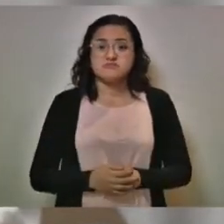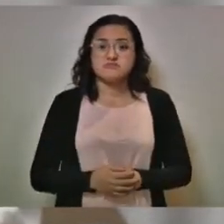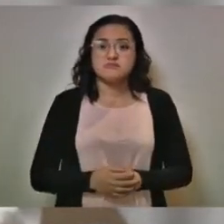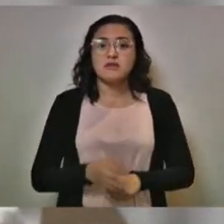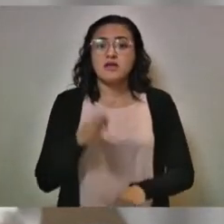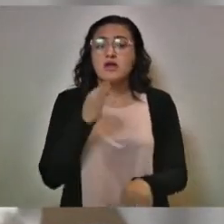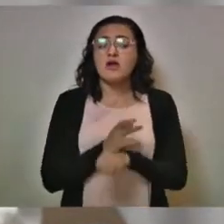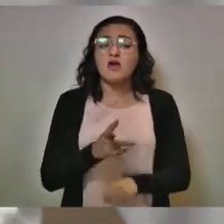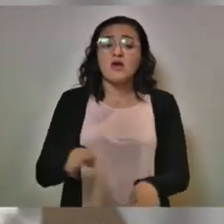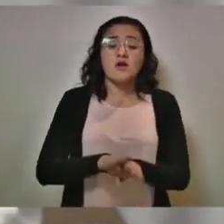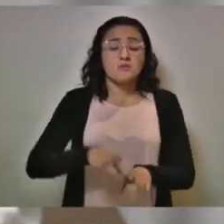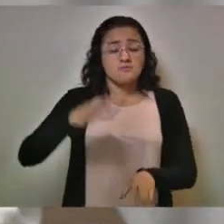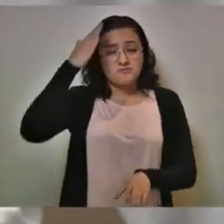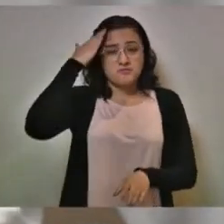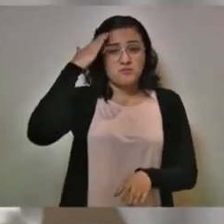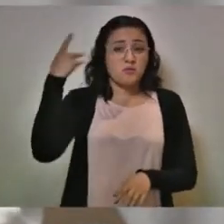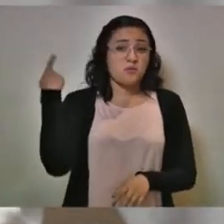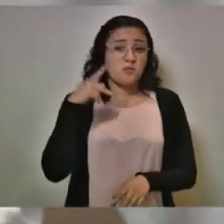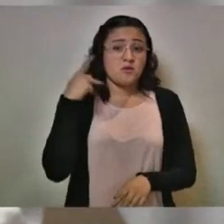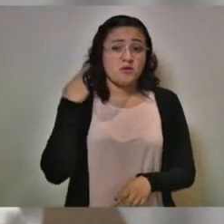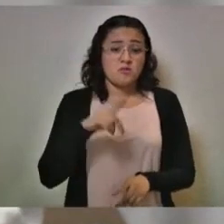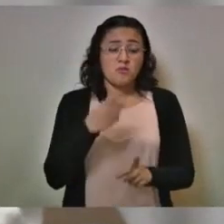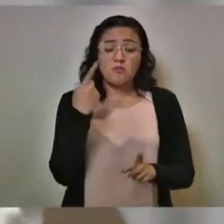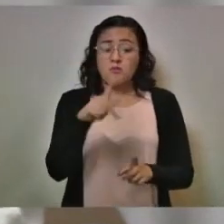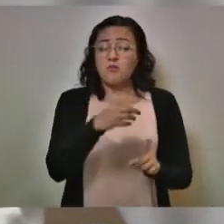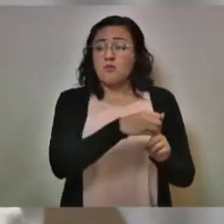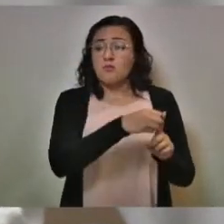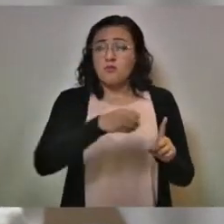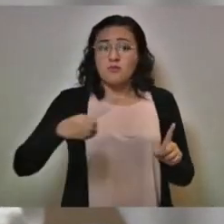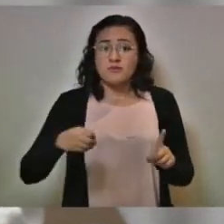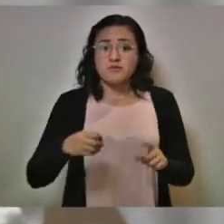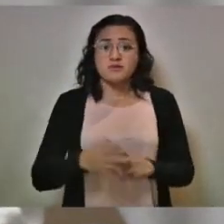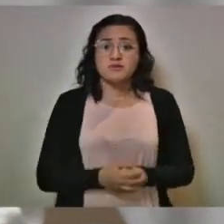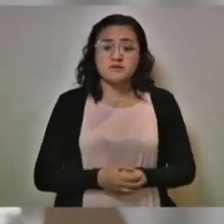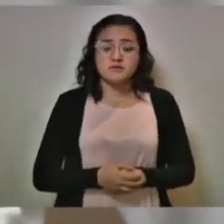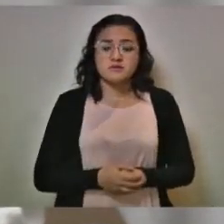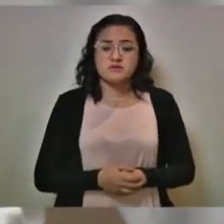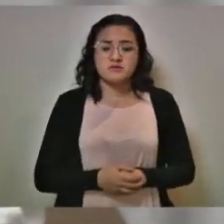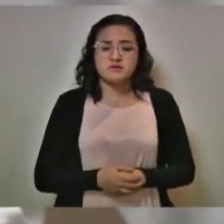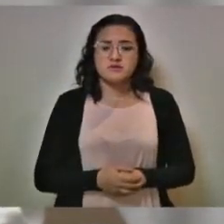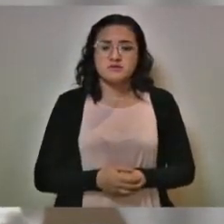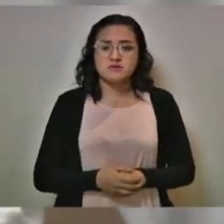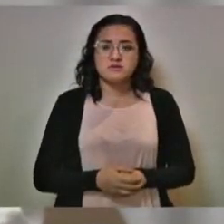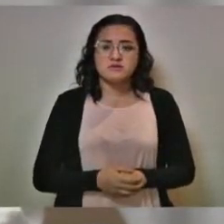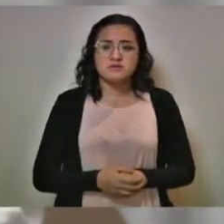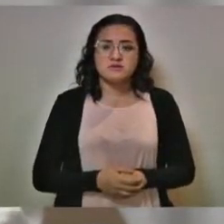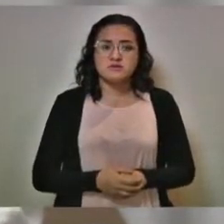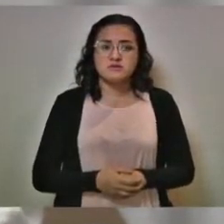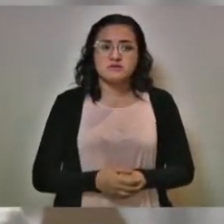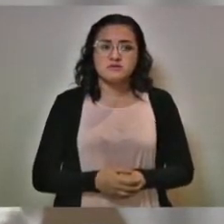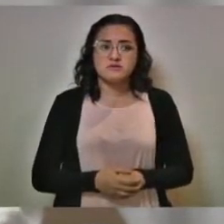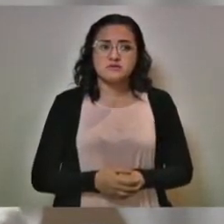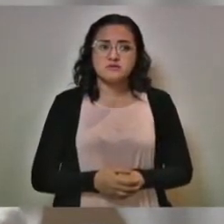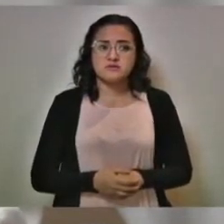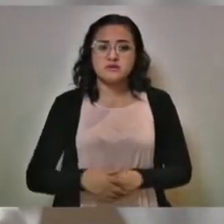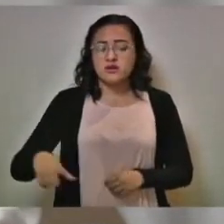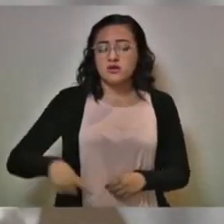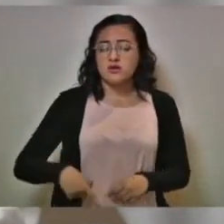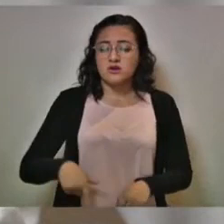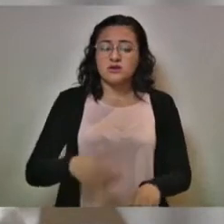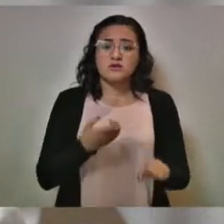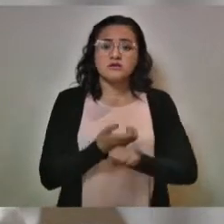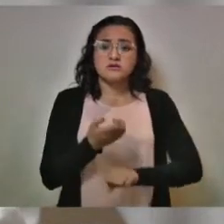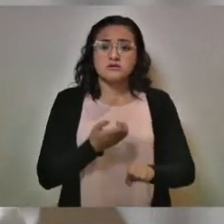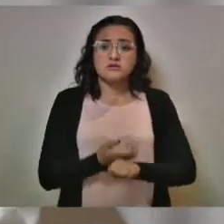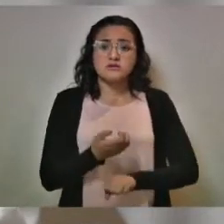hoy son líderes en Puebla de esa organización, frena. El gobierno del